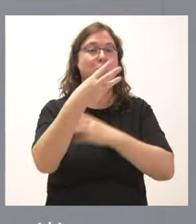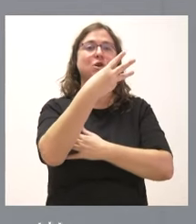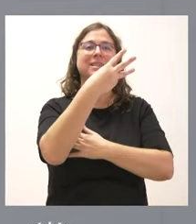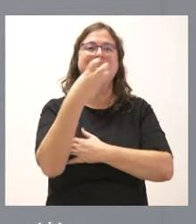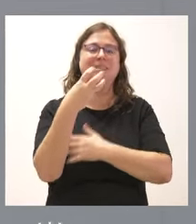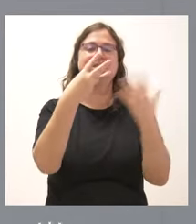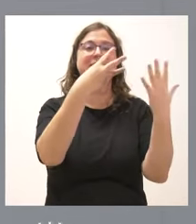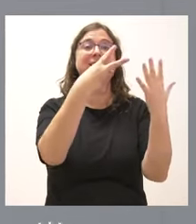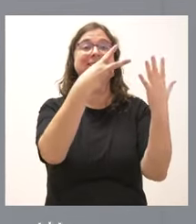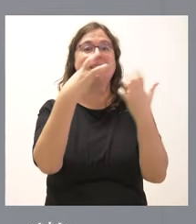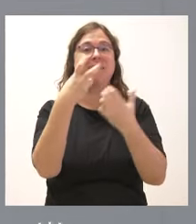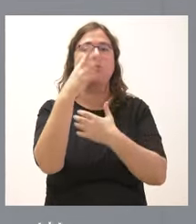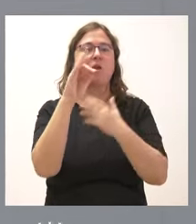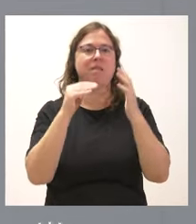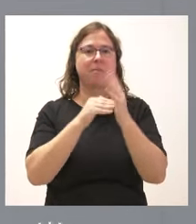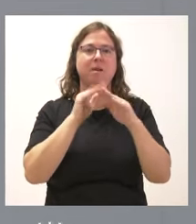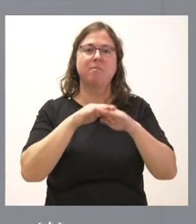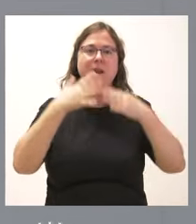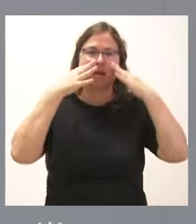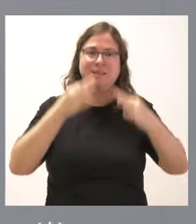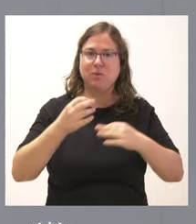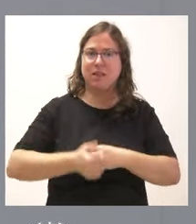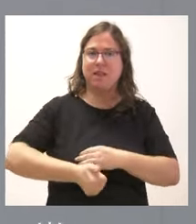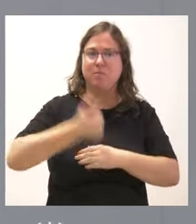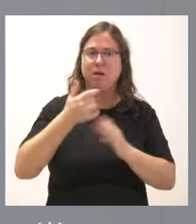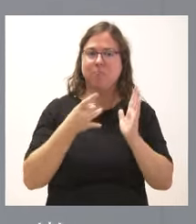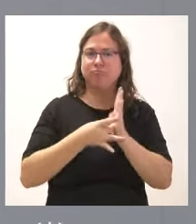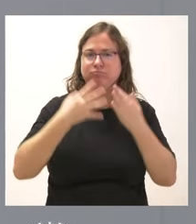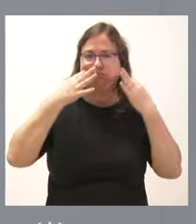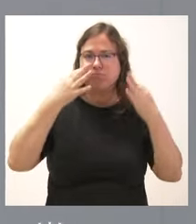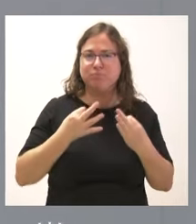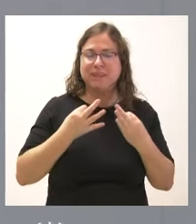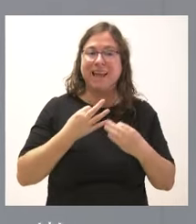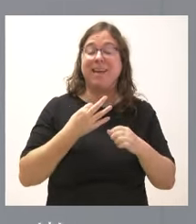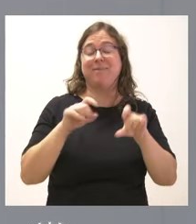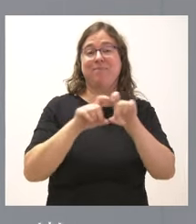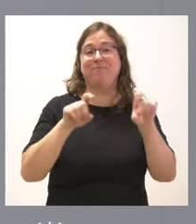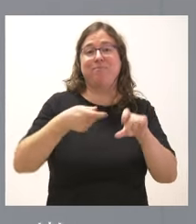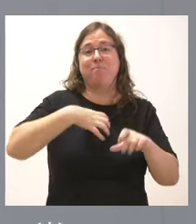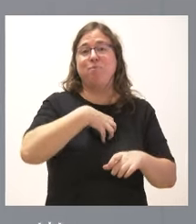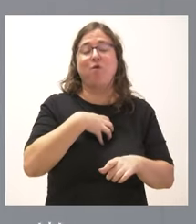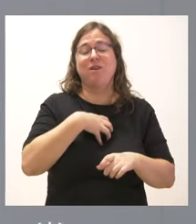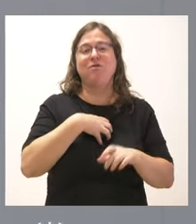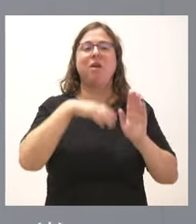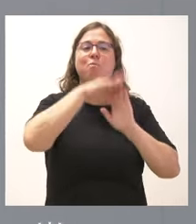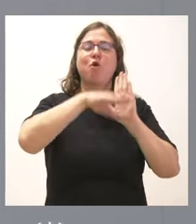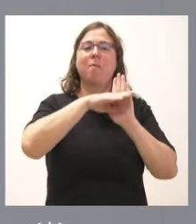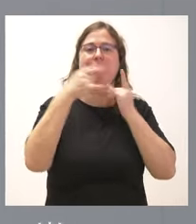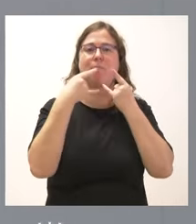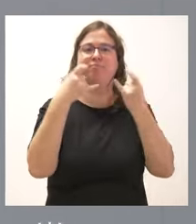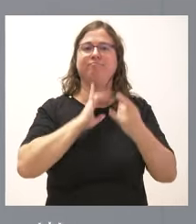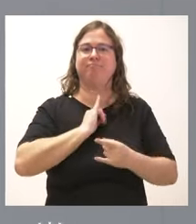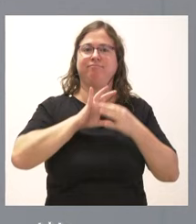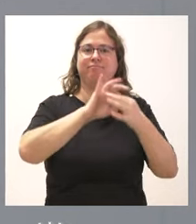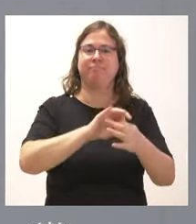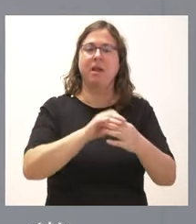euros para incrementar el nivel de seguridad del sistema de autentificación de los empleados mediante la gestión de software, está financiado con